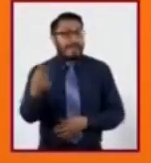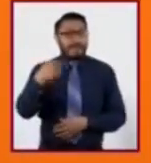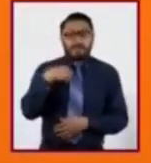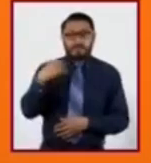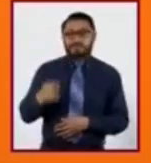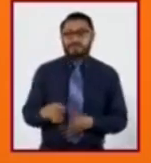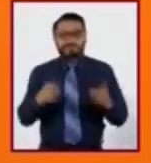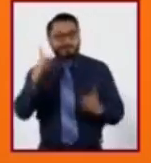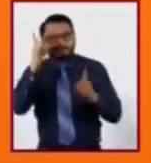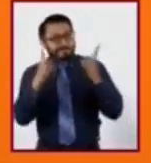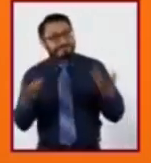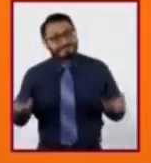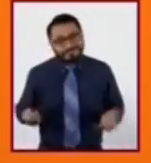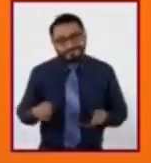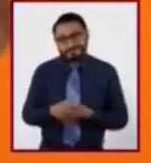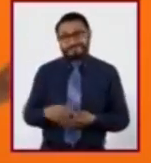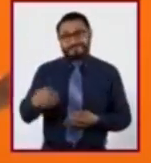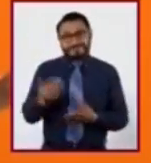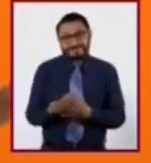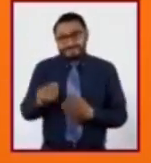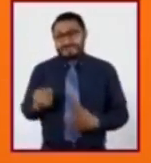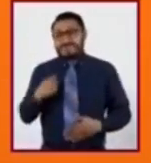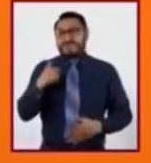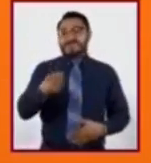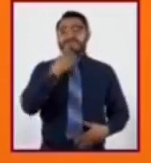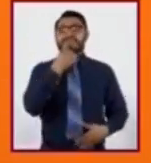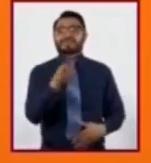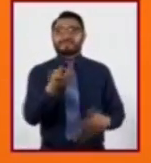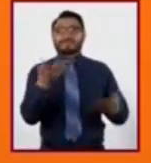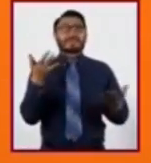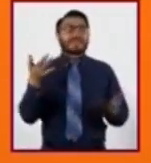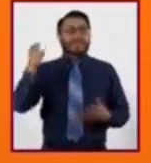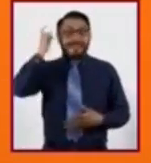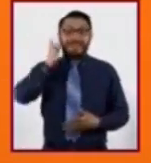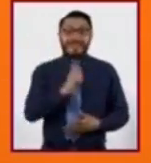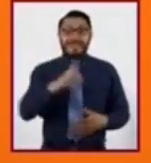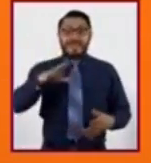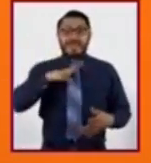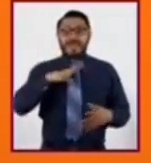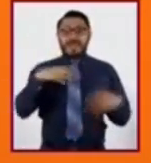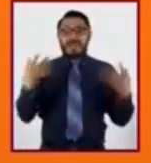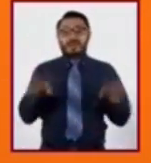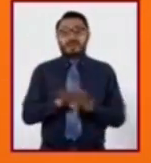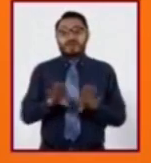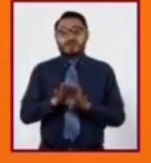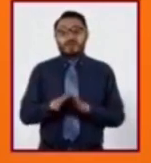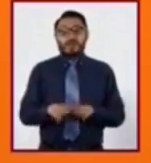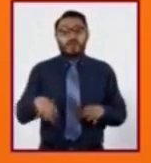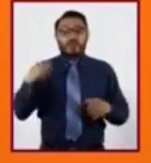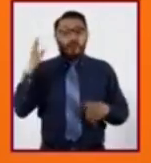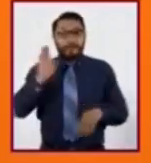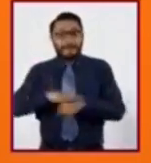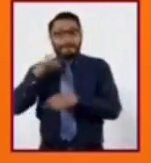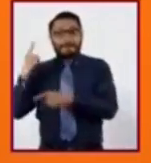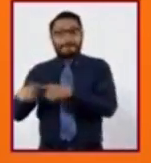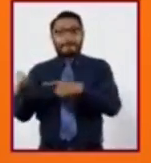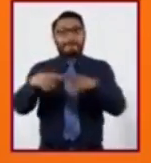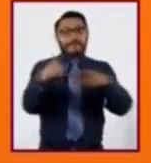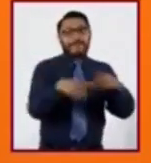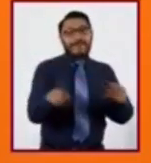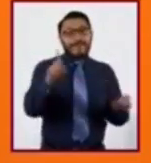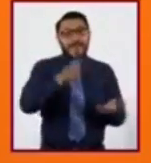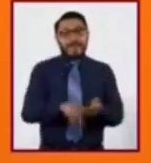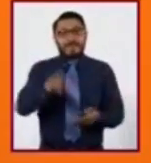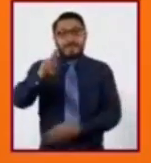inquietud. Hace un momento señalaste que Guerrero es una de las entidades con mayor diversidad en su relieve